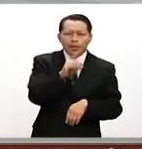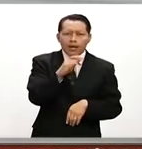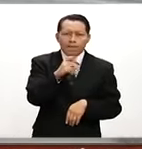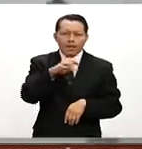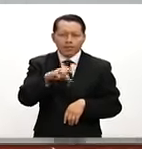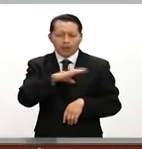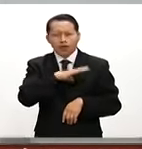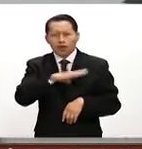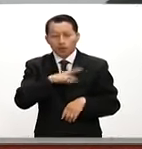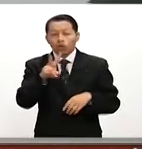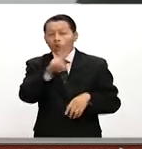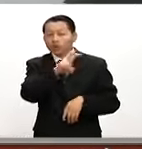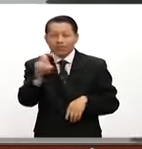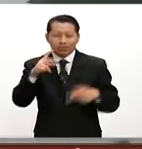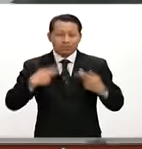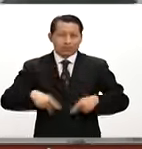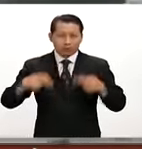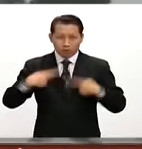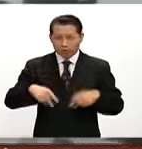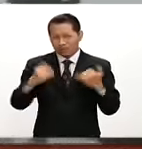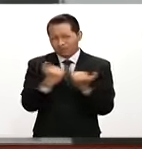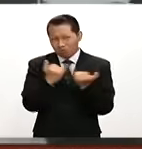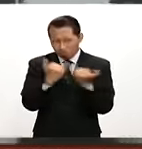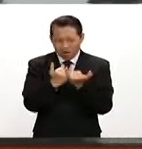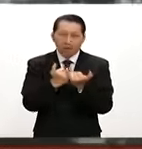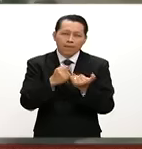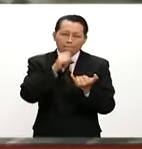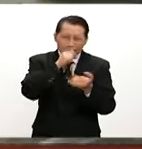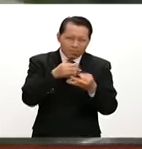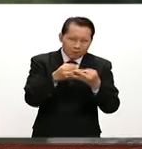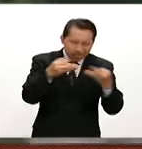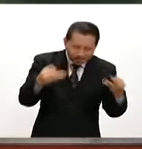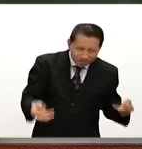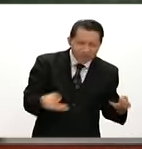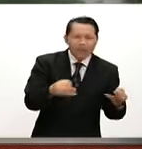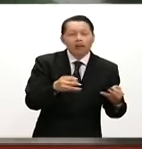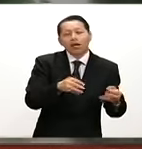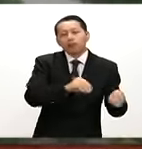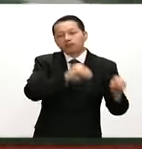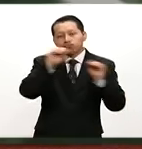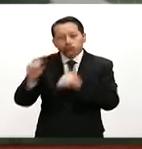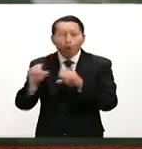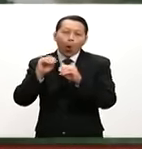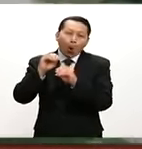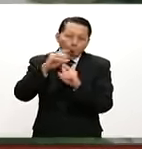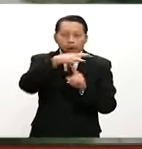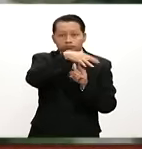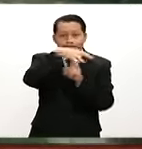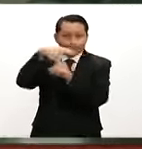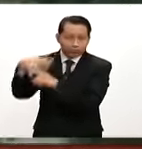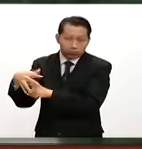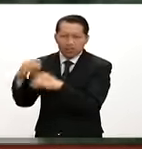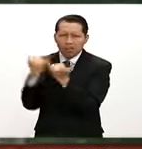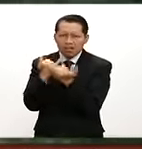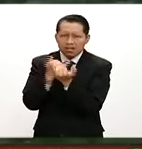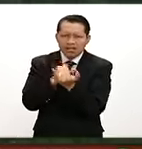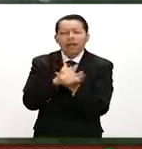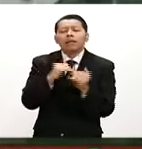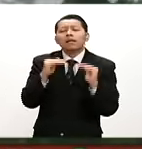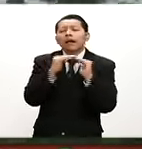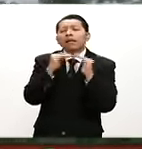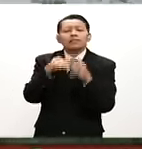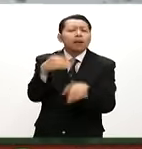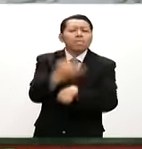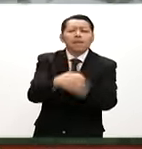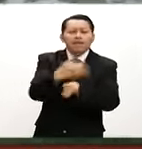fueron evacuados más de 200 personas vía terrestre y aérea. Elementos del Ejército Marina y Policía Estatal llevaron a las personas a refugios temporales vía